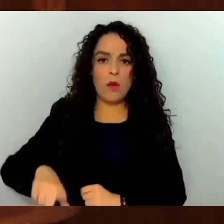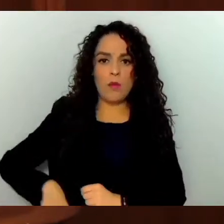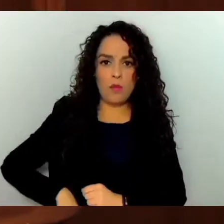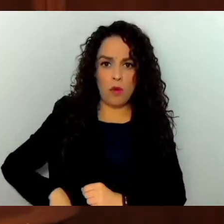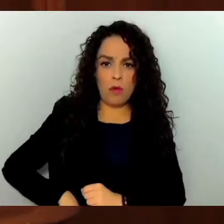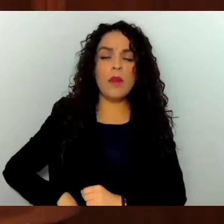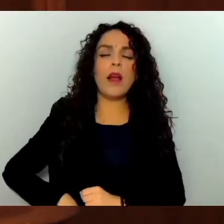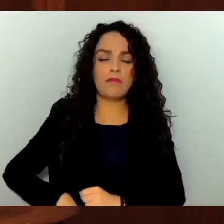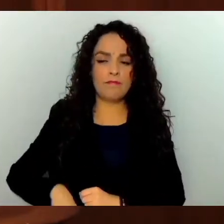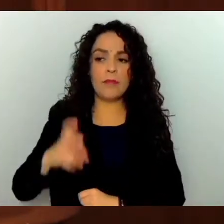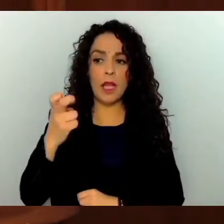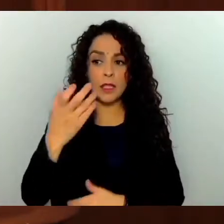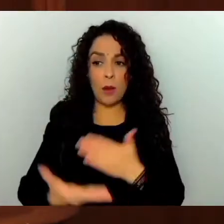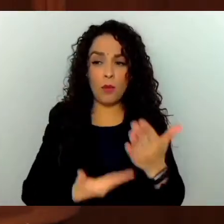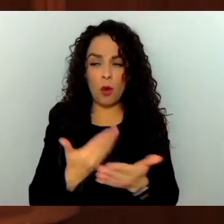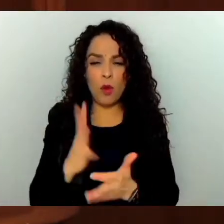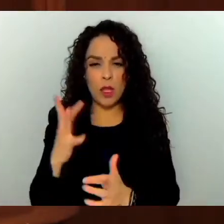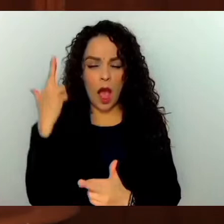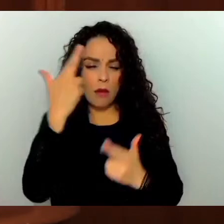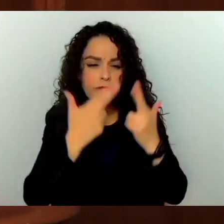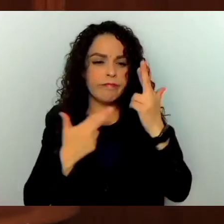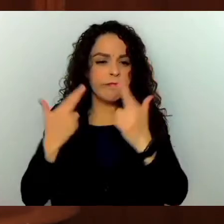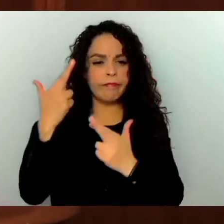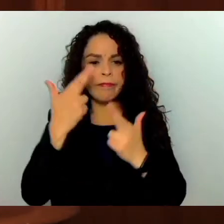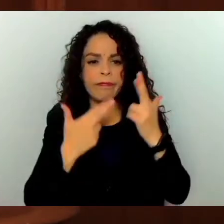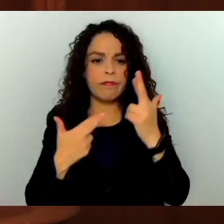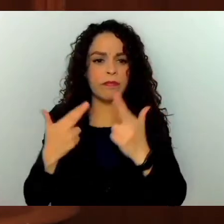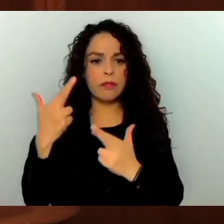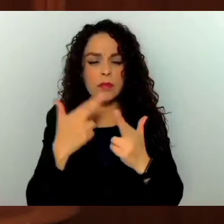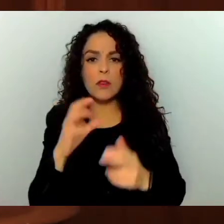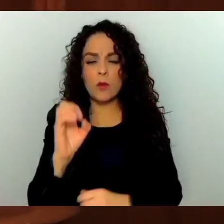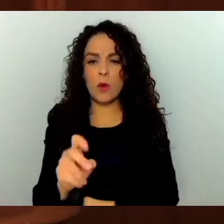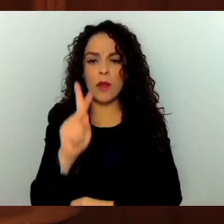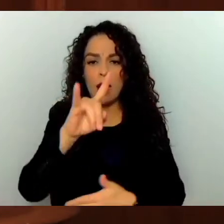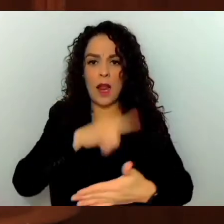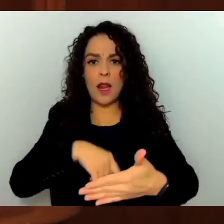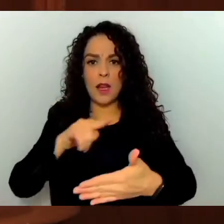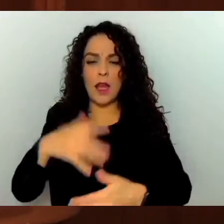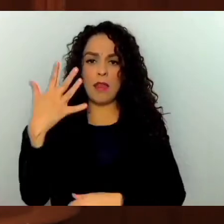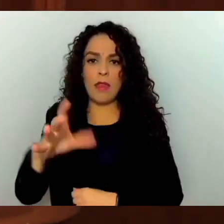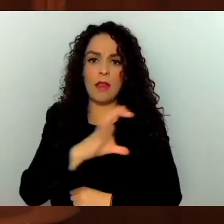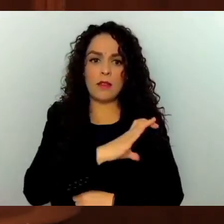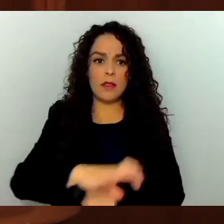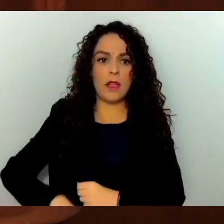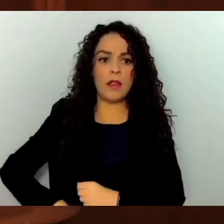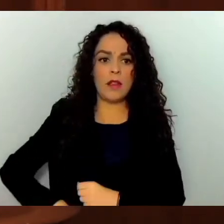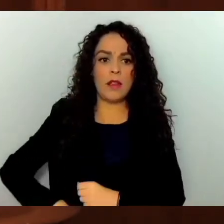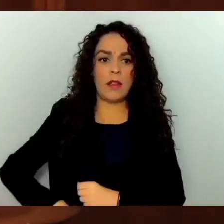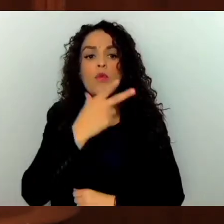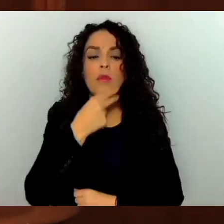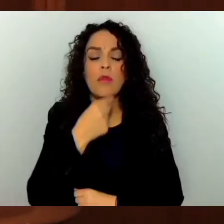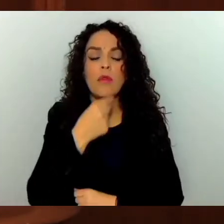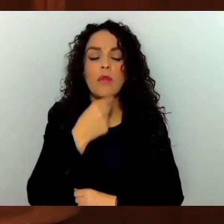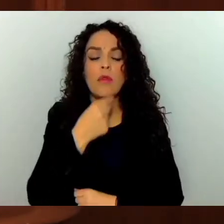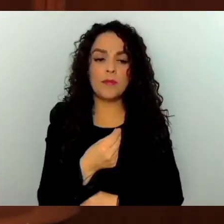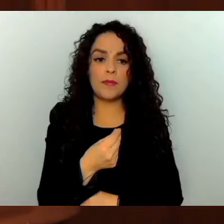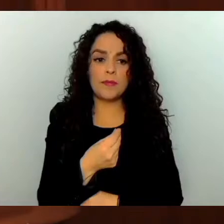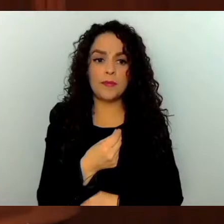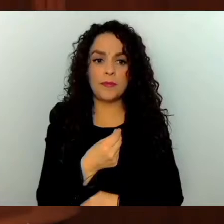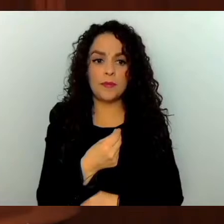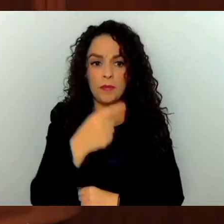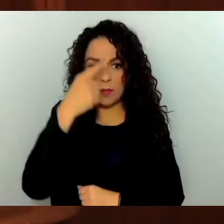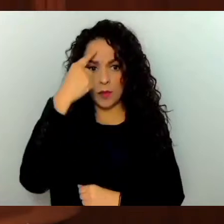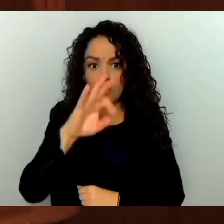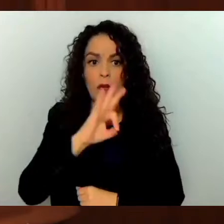propuestas y se formulan las propuestas de la lista de hasta 10 candidatos o candidatas para el cargo de